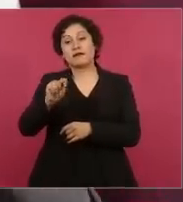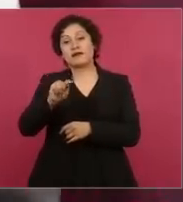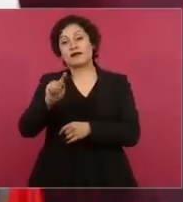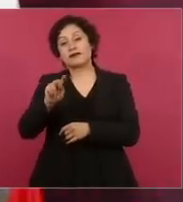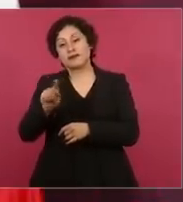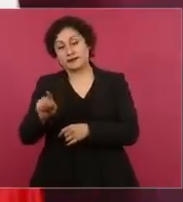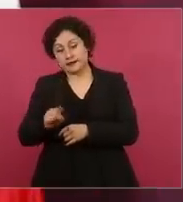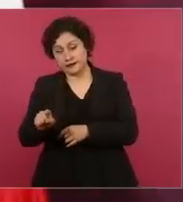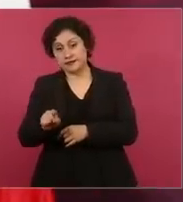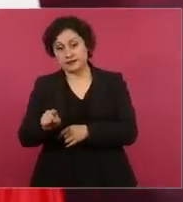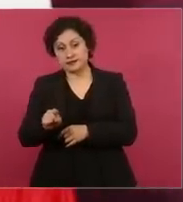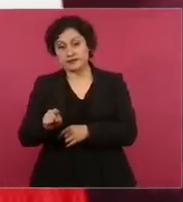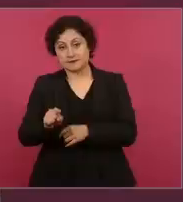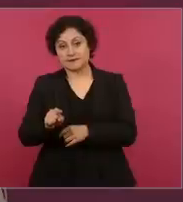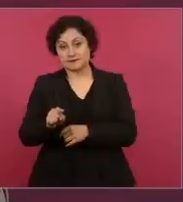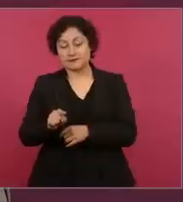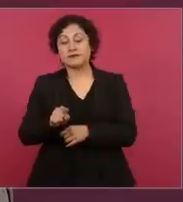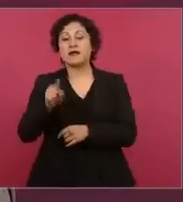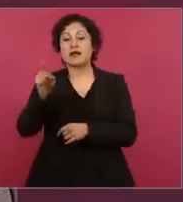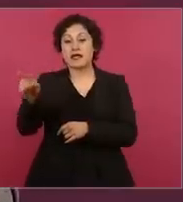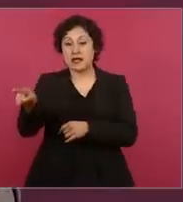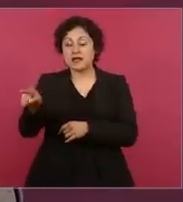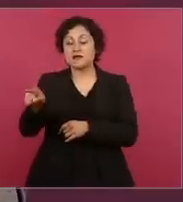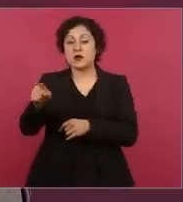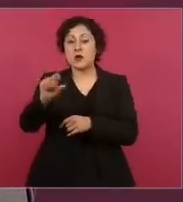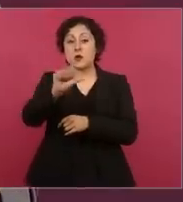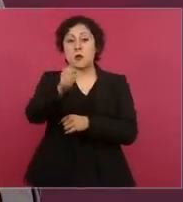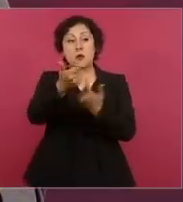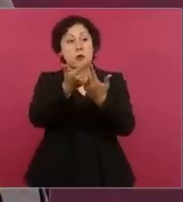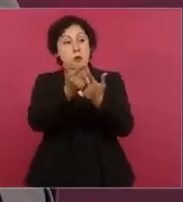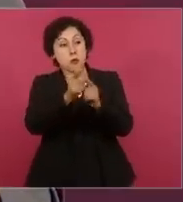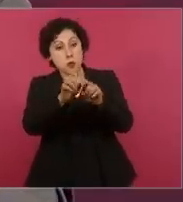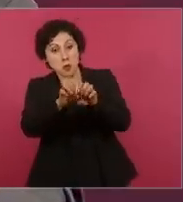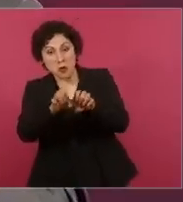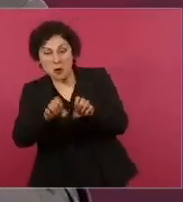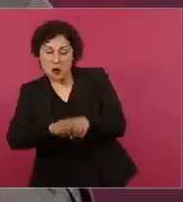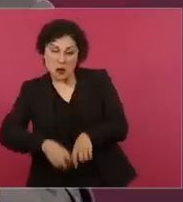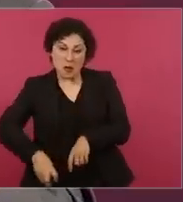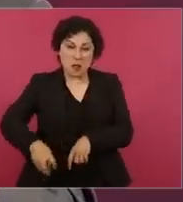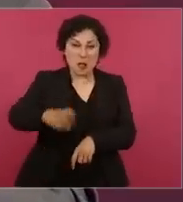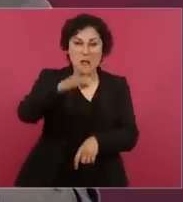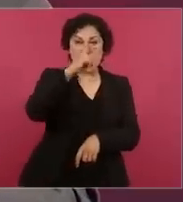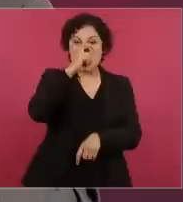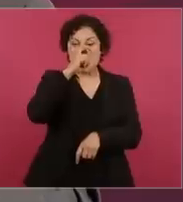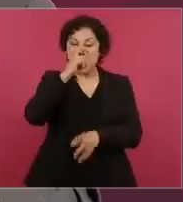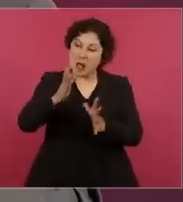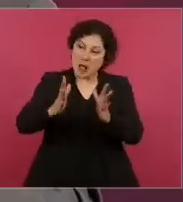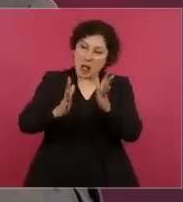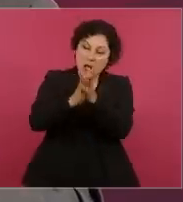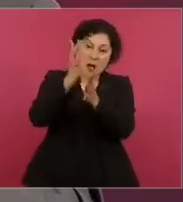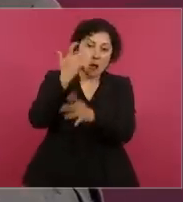enfrentaba al régimen autoritario y antidemocrático